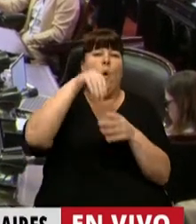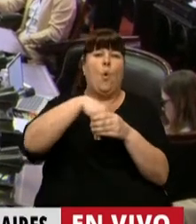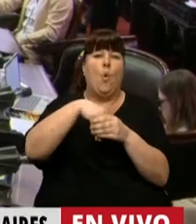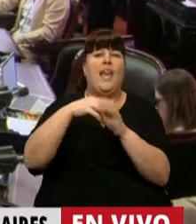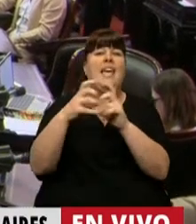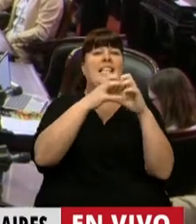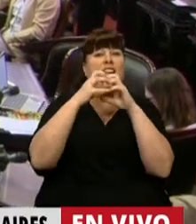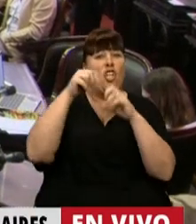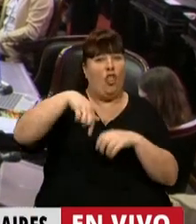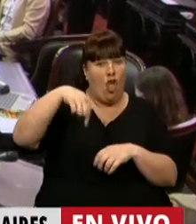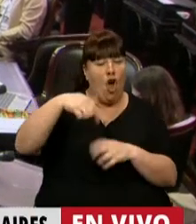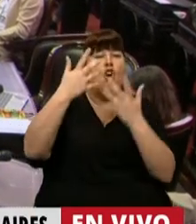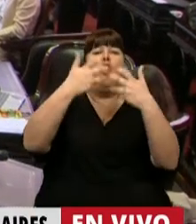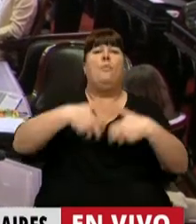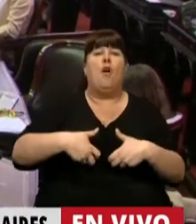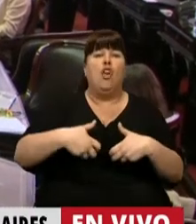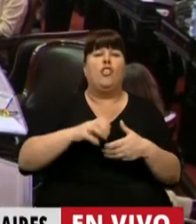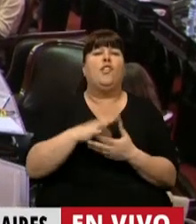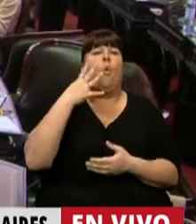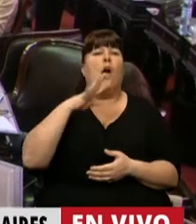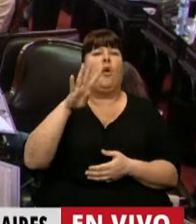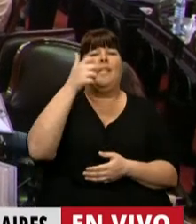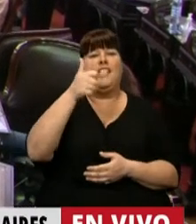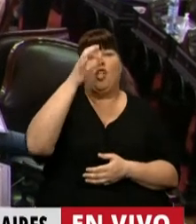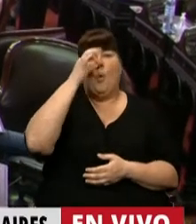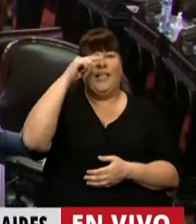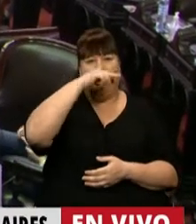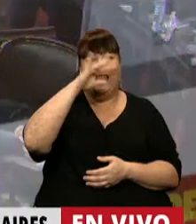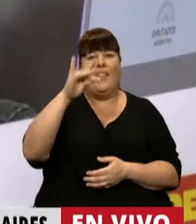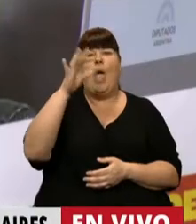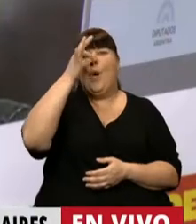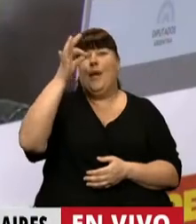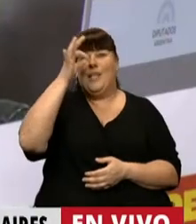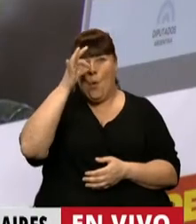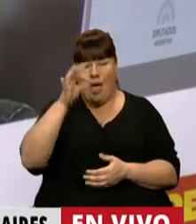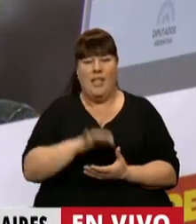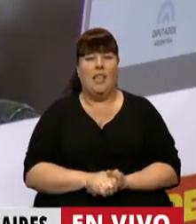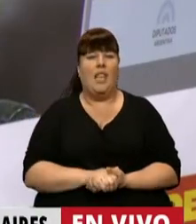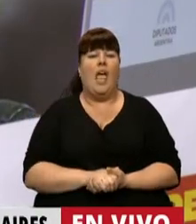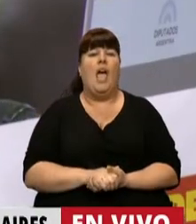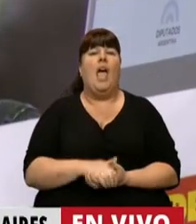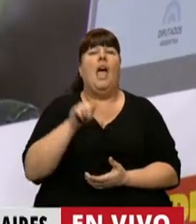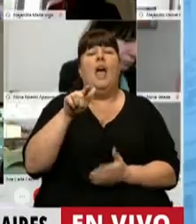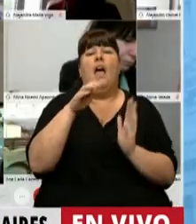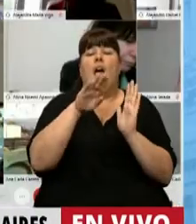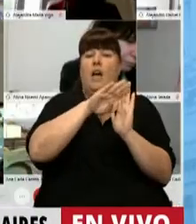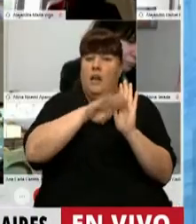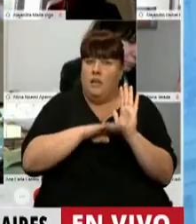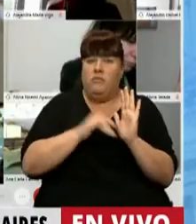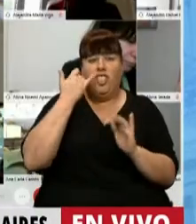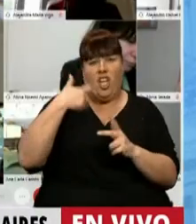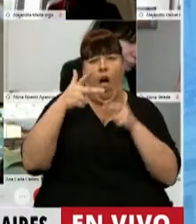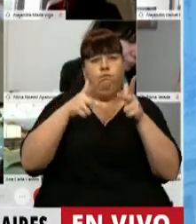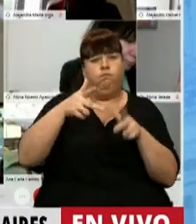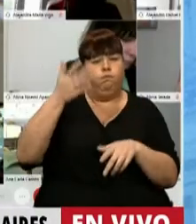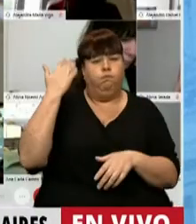inclusión en la sesión del día de hoy del proyecto 4.627 de 2020, cuyos fundamentos ya